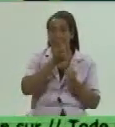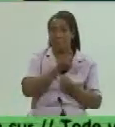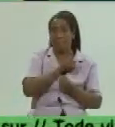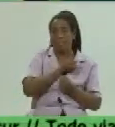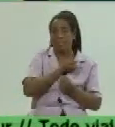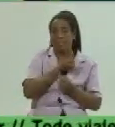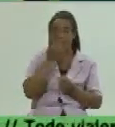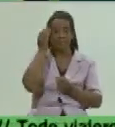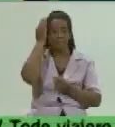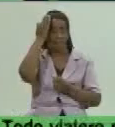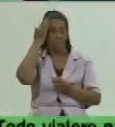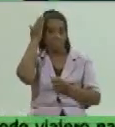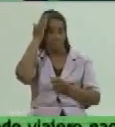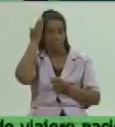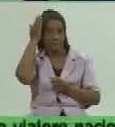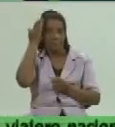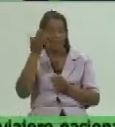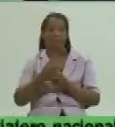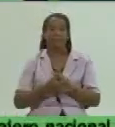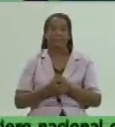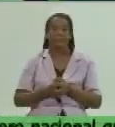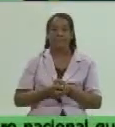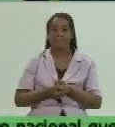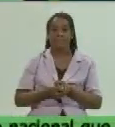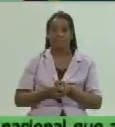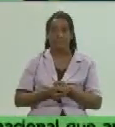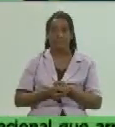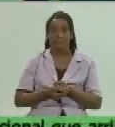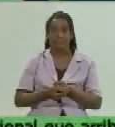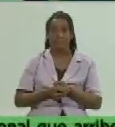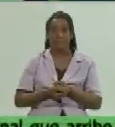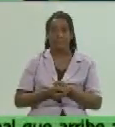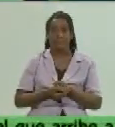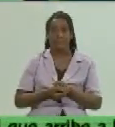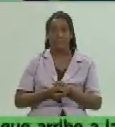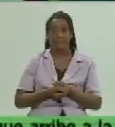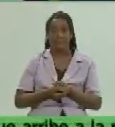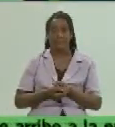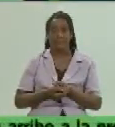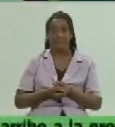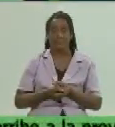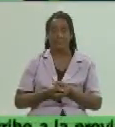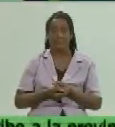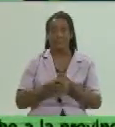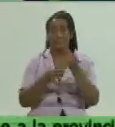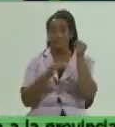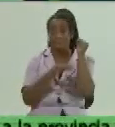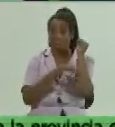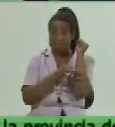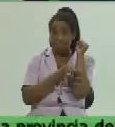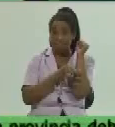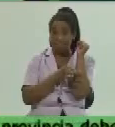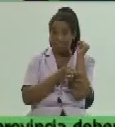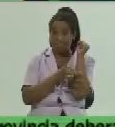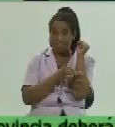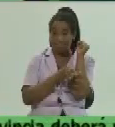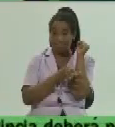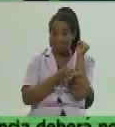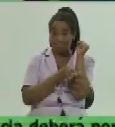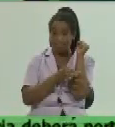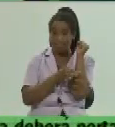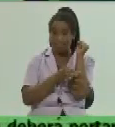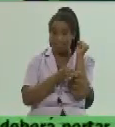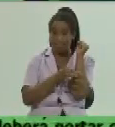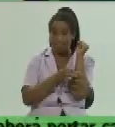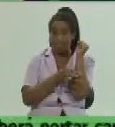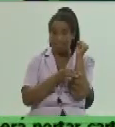los que están aprobados hoy y bueno y las carnes que se que se aprueben para la carne para las carnes no se le